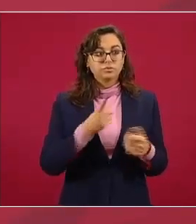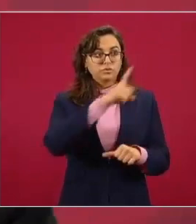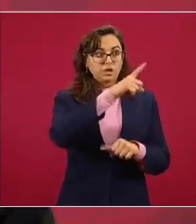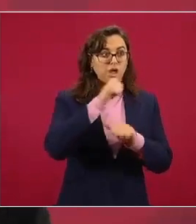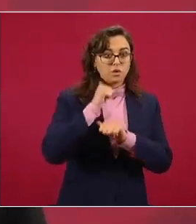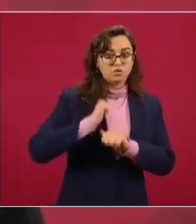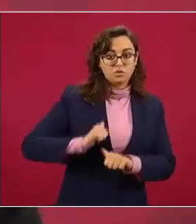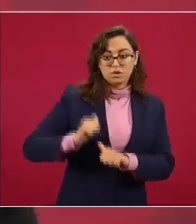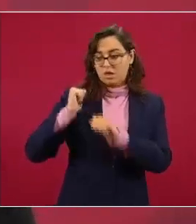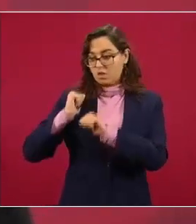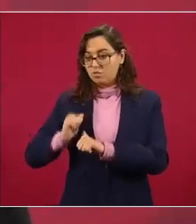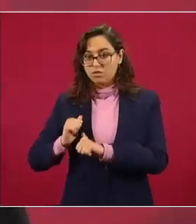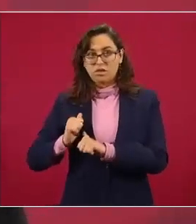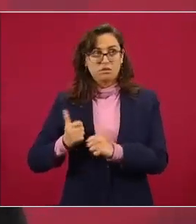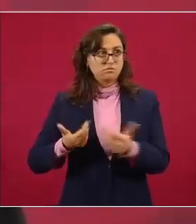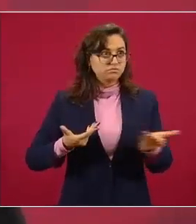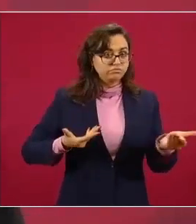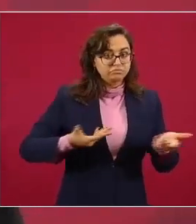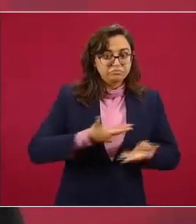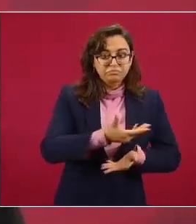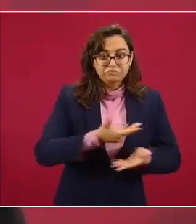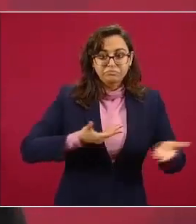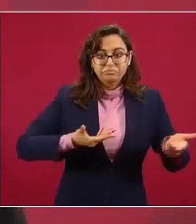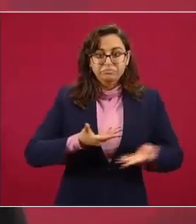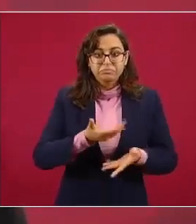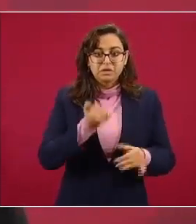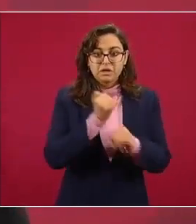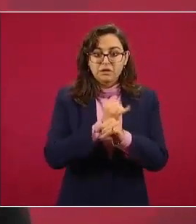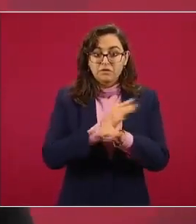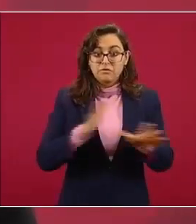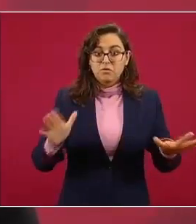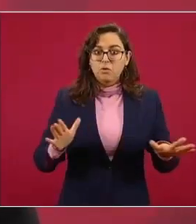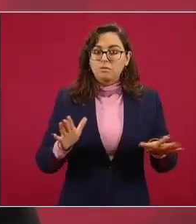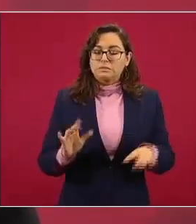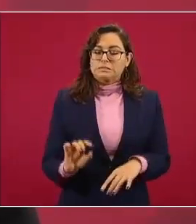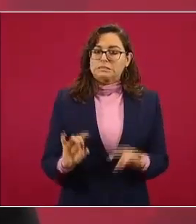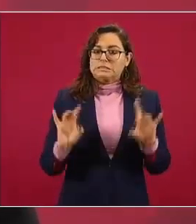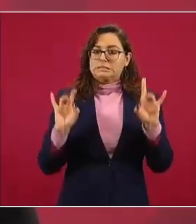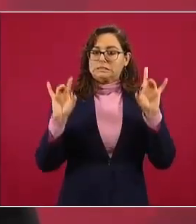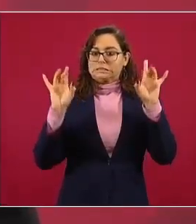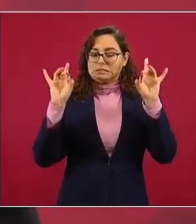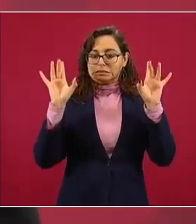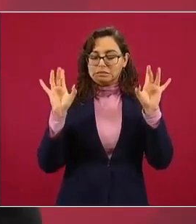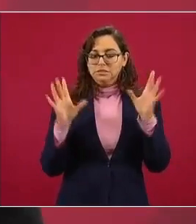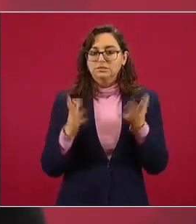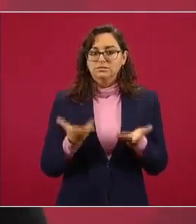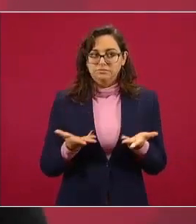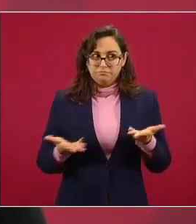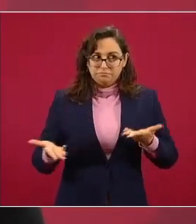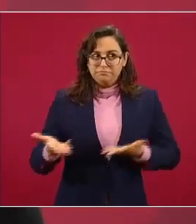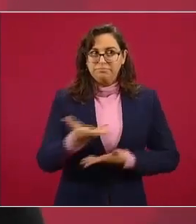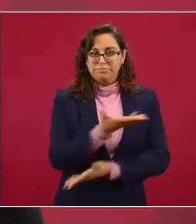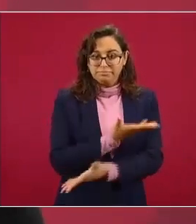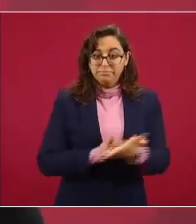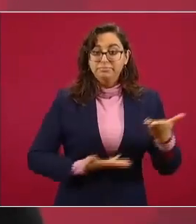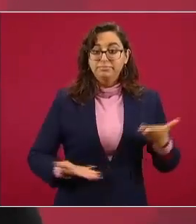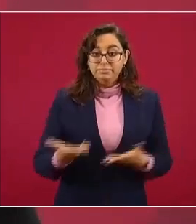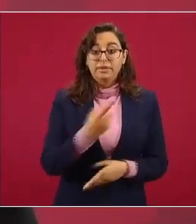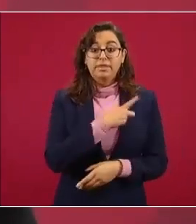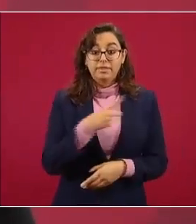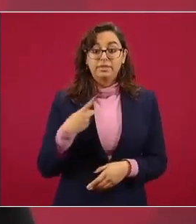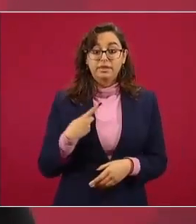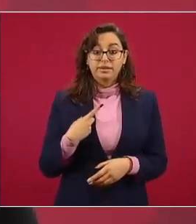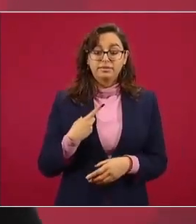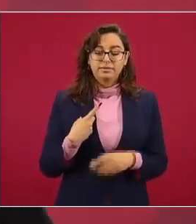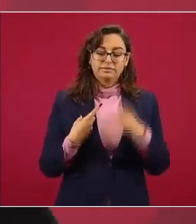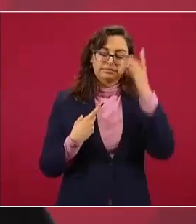de ambos países pues para intercambiar información muy sensible nosotros por ejemplo el